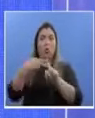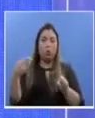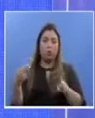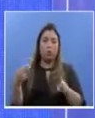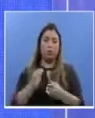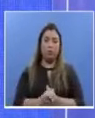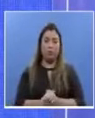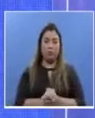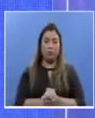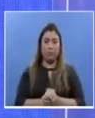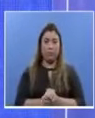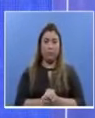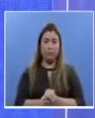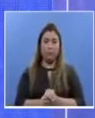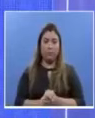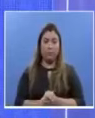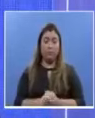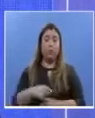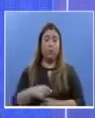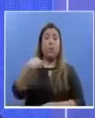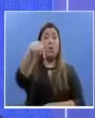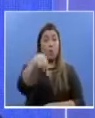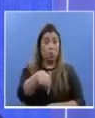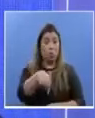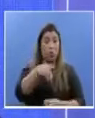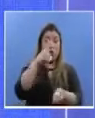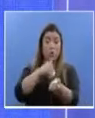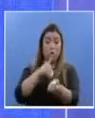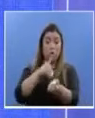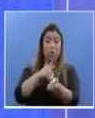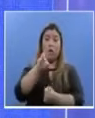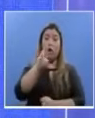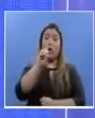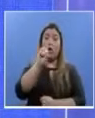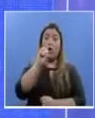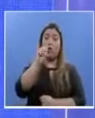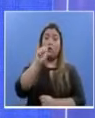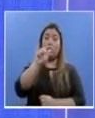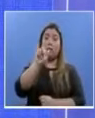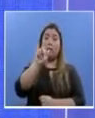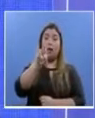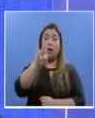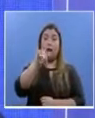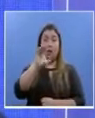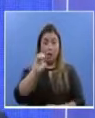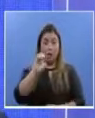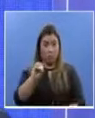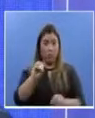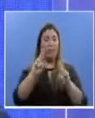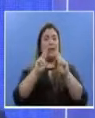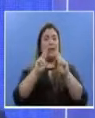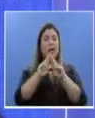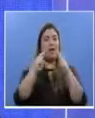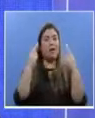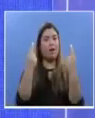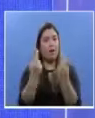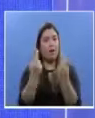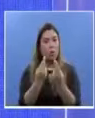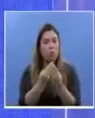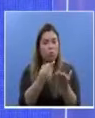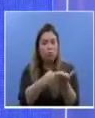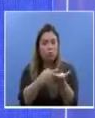necesario. En el día de hoy, la doctora Rosario Turner tuvo a bien reunirse con los directores